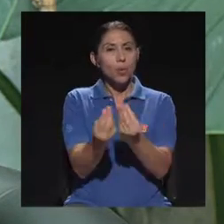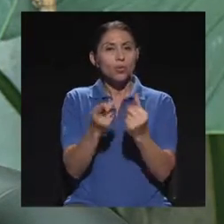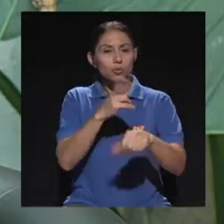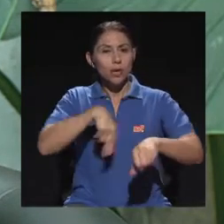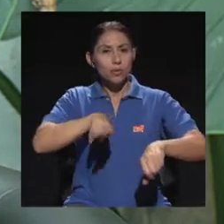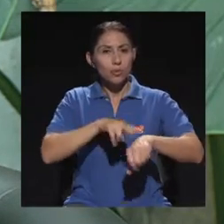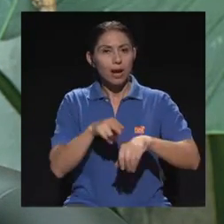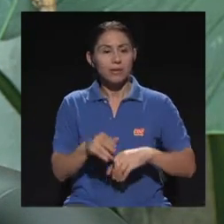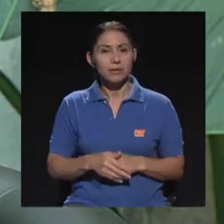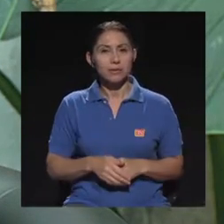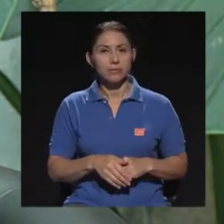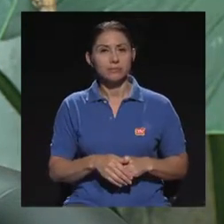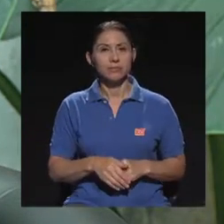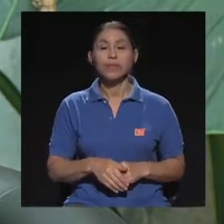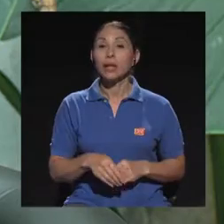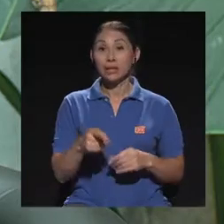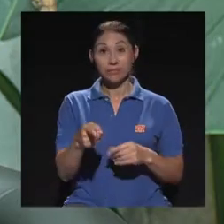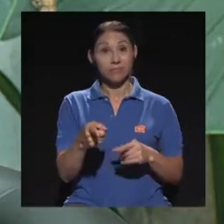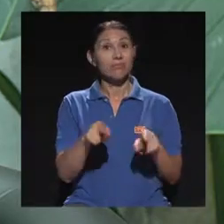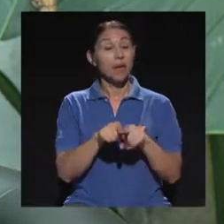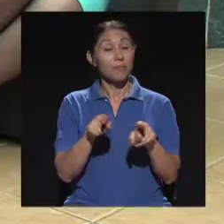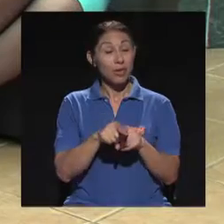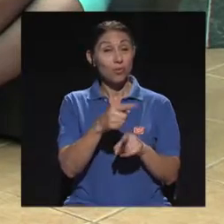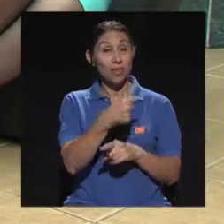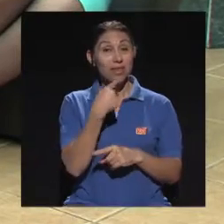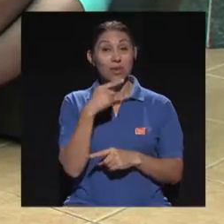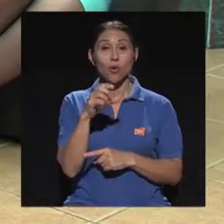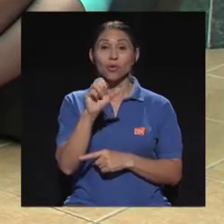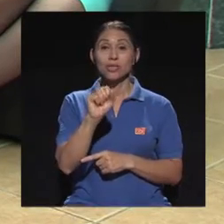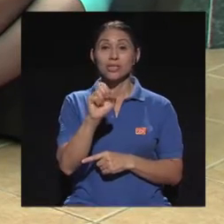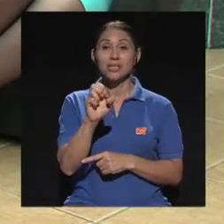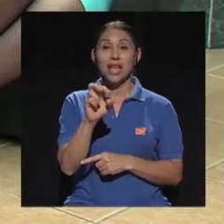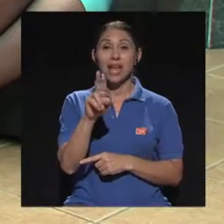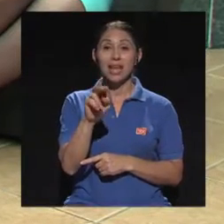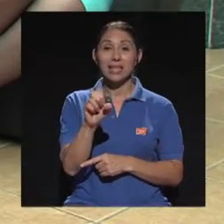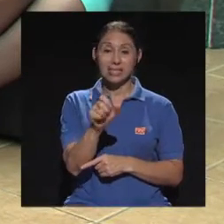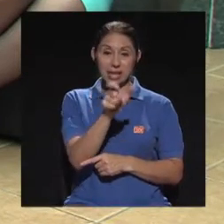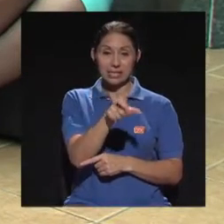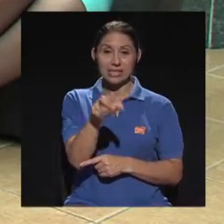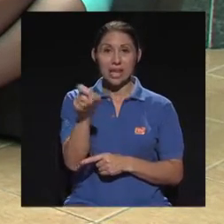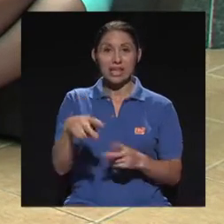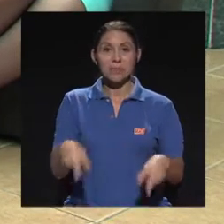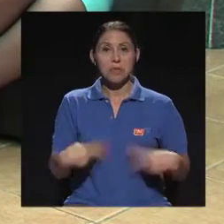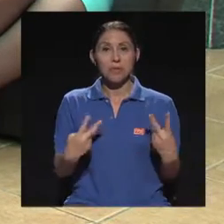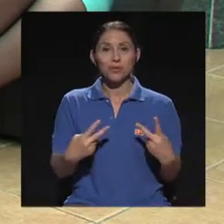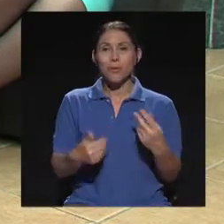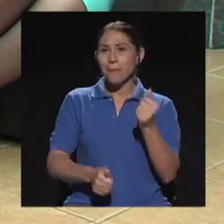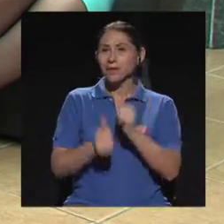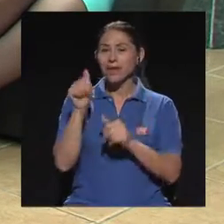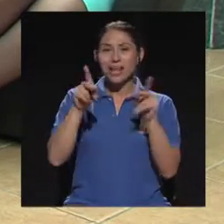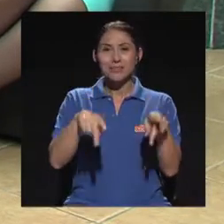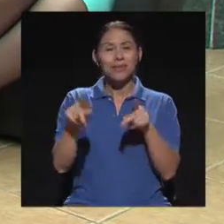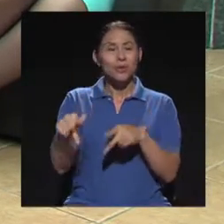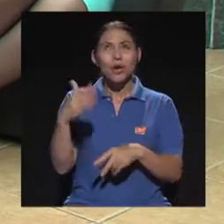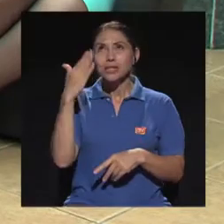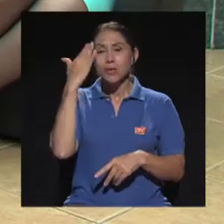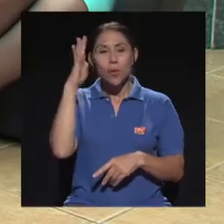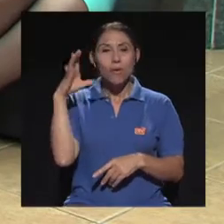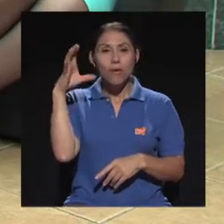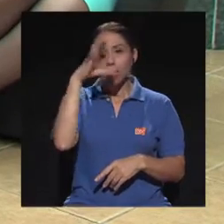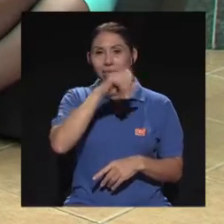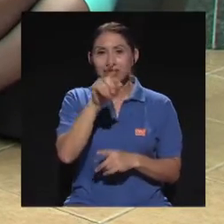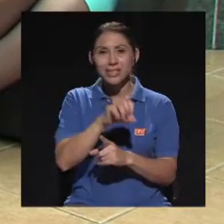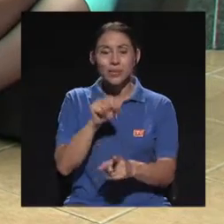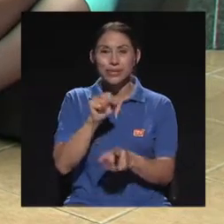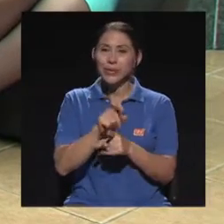me gustaría retomar eso que usted mencionaba, Mildred, son seres vivos. En la mayoría de las personas como que no atamos esa situación